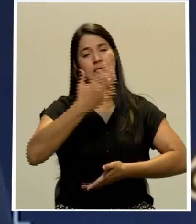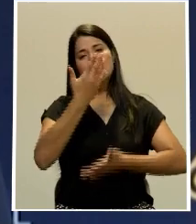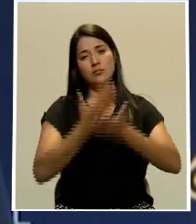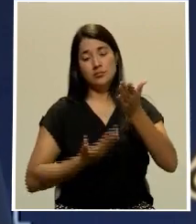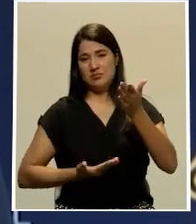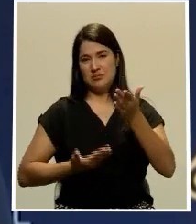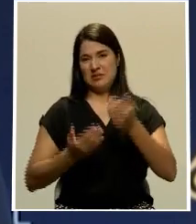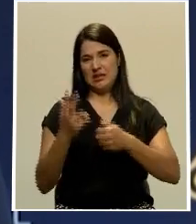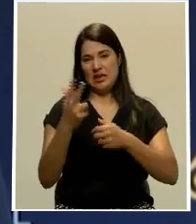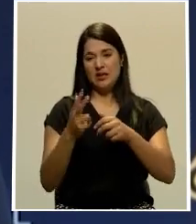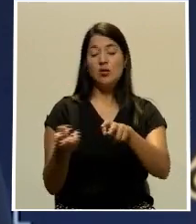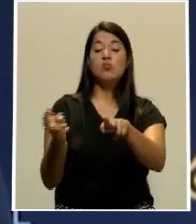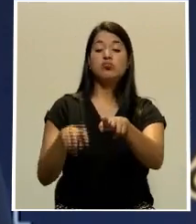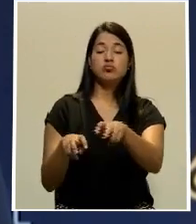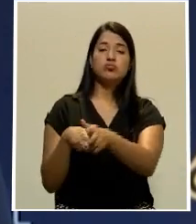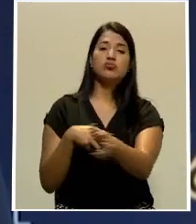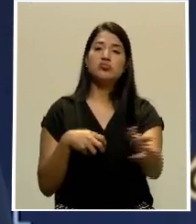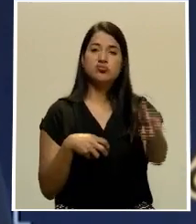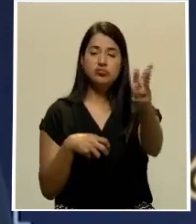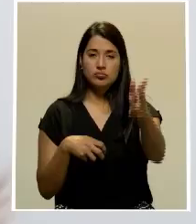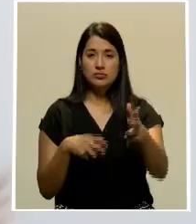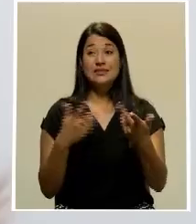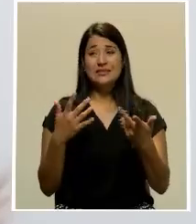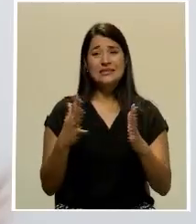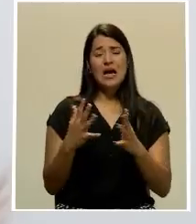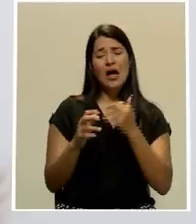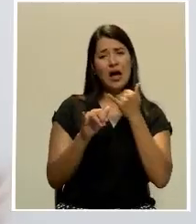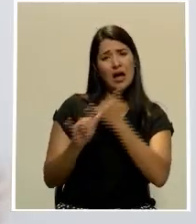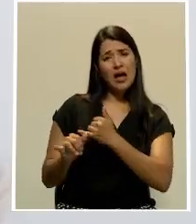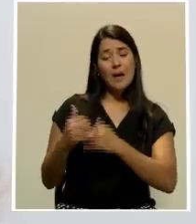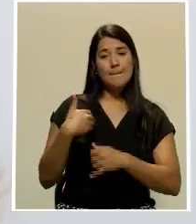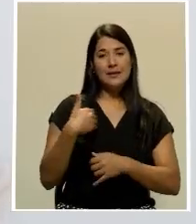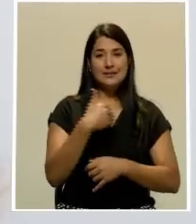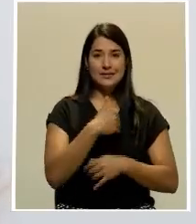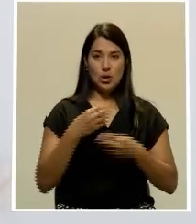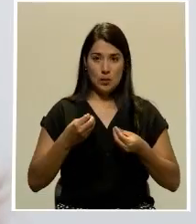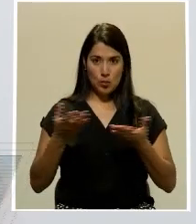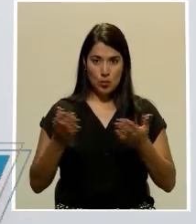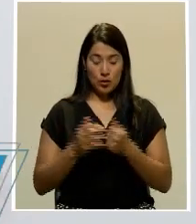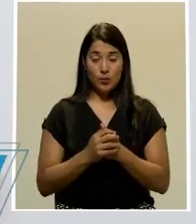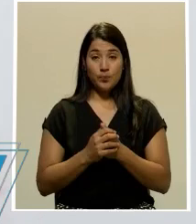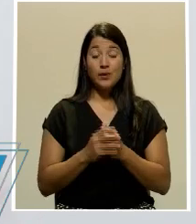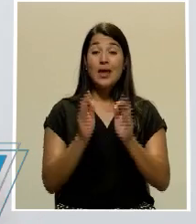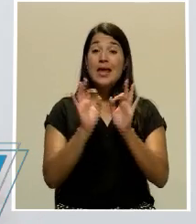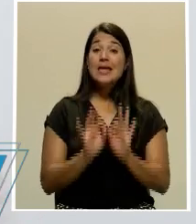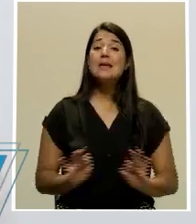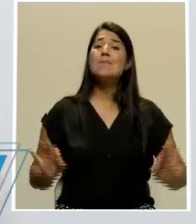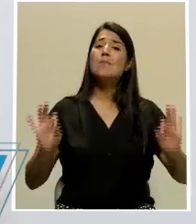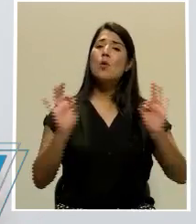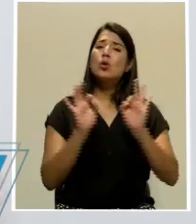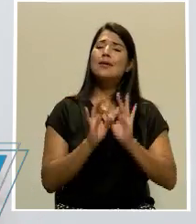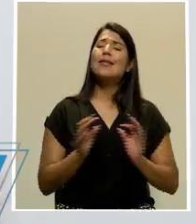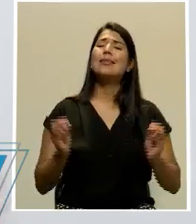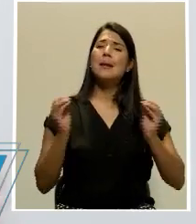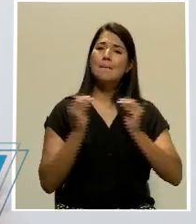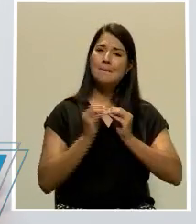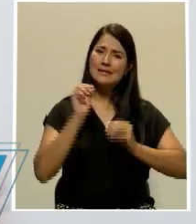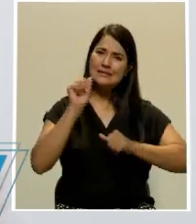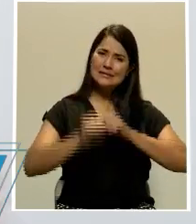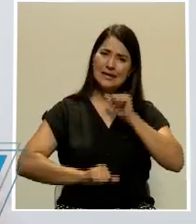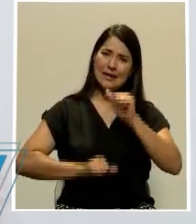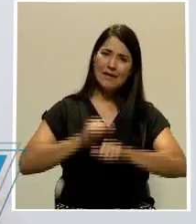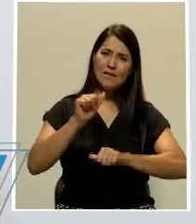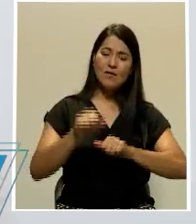remitido en varias ocasiones al Ministerio Público. Es importante también regular esfuerzos en conjunto con la